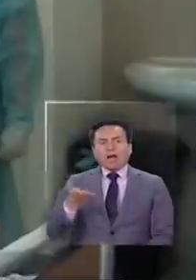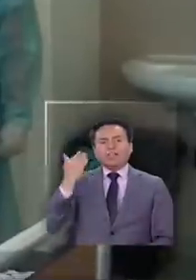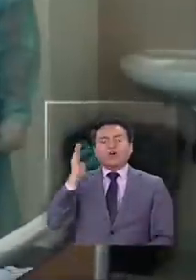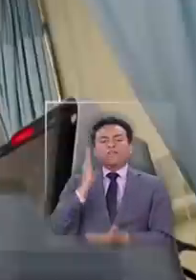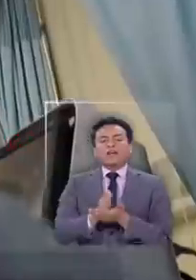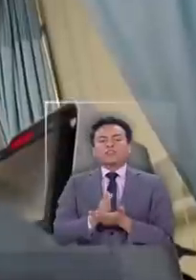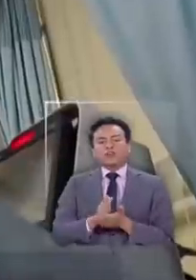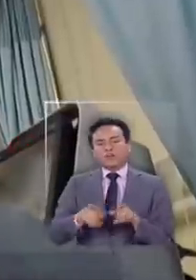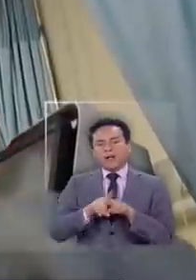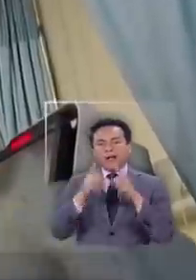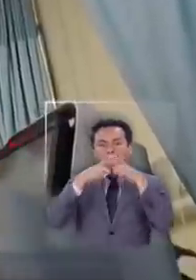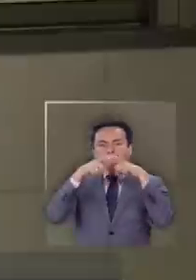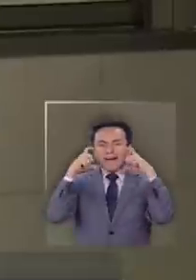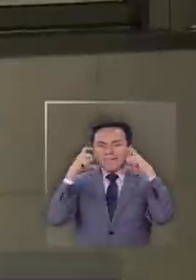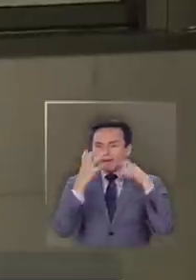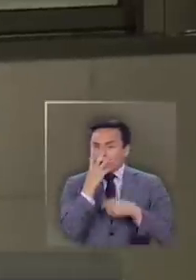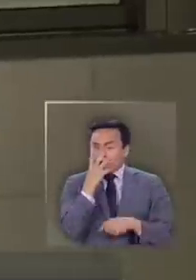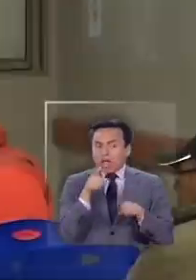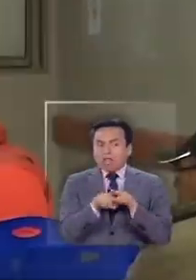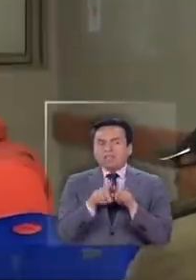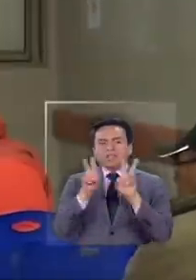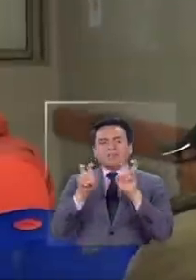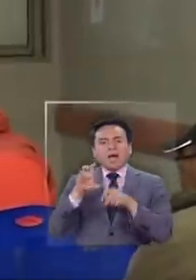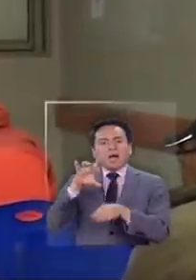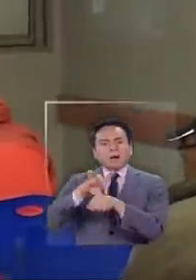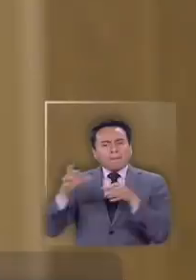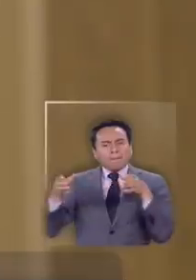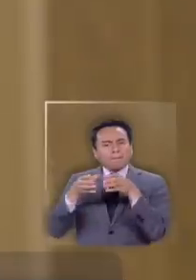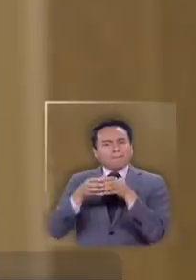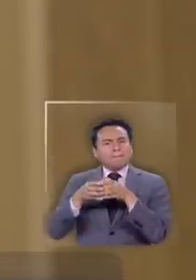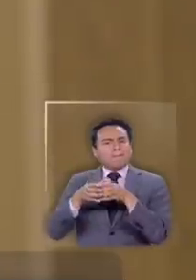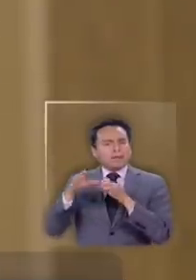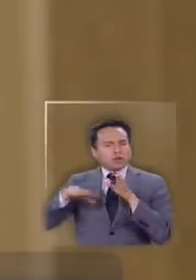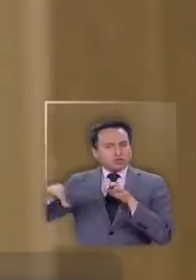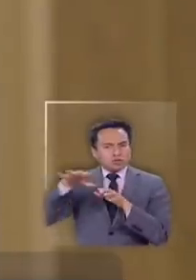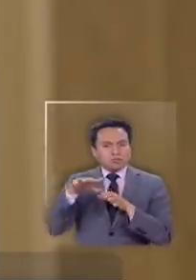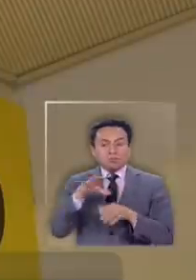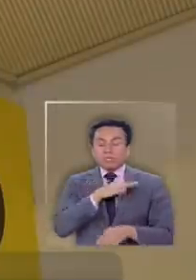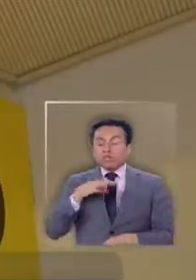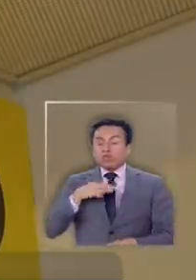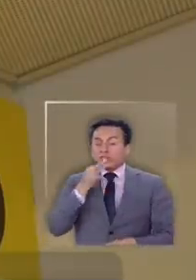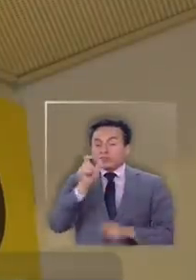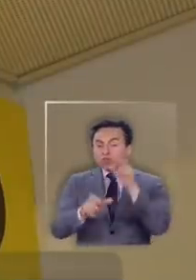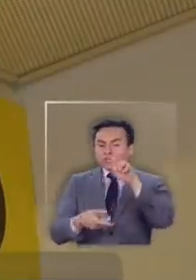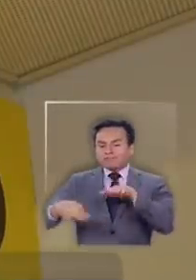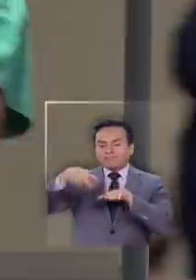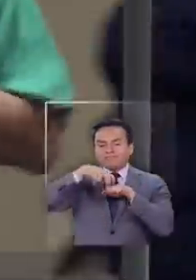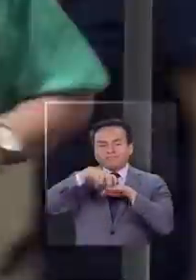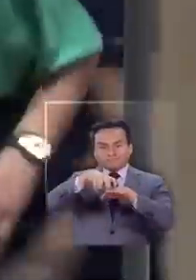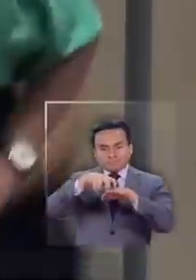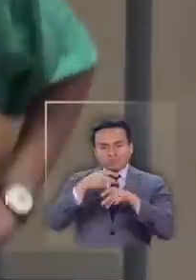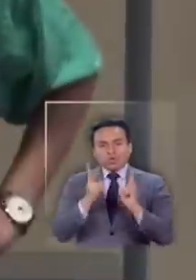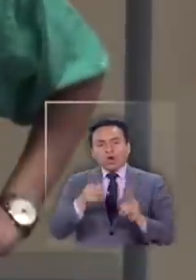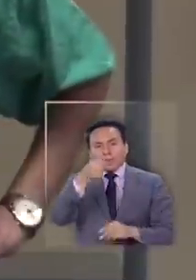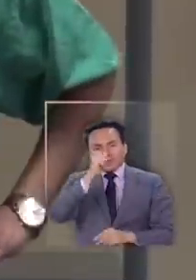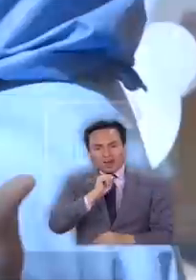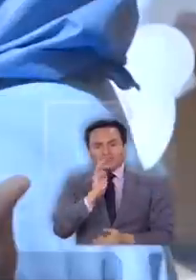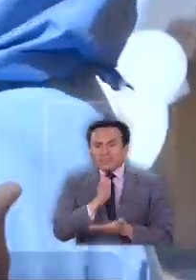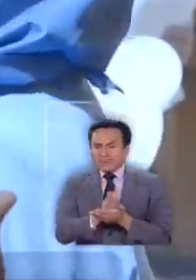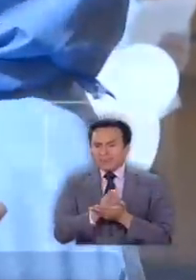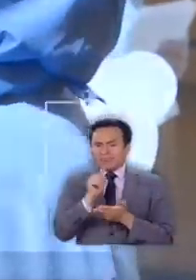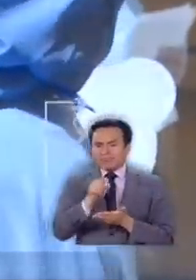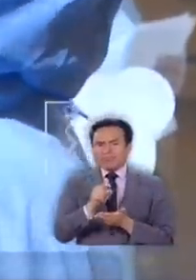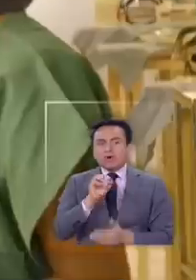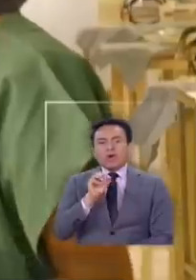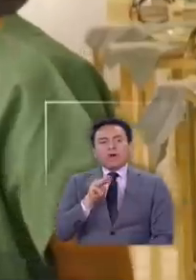obligatoriedad de la mascarilla solo se asocia de equipos médicos, el ministerio la fijó para los usuarios del transporte público y privado. Sin